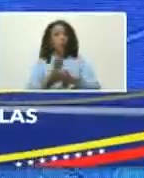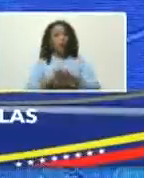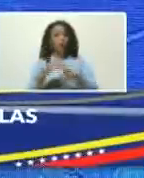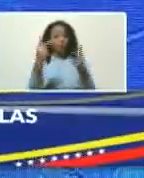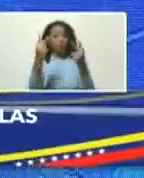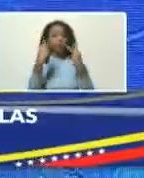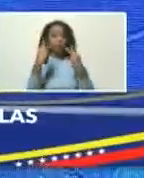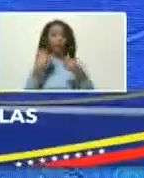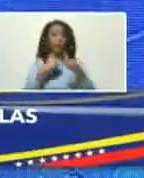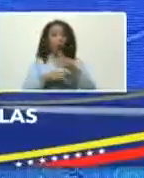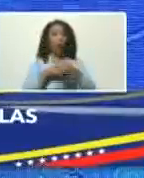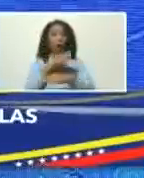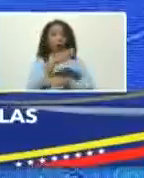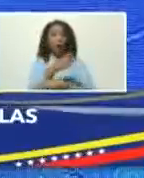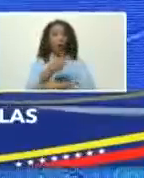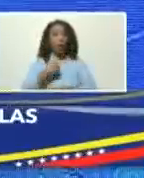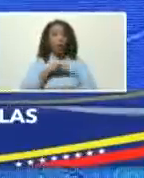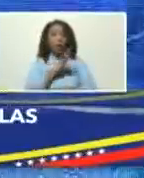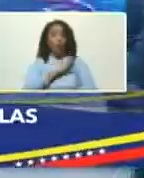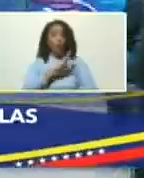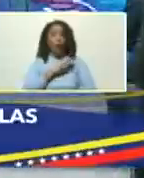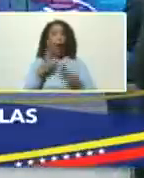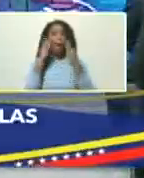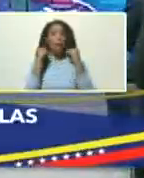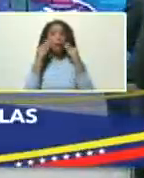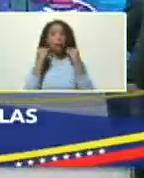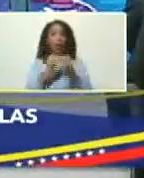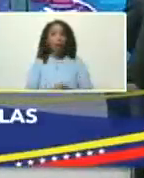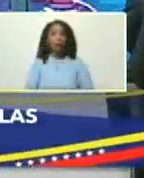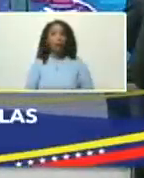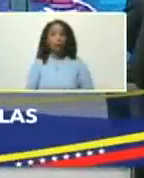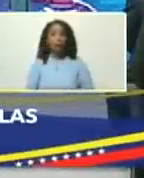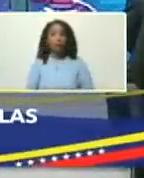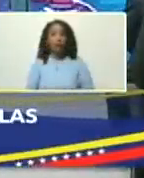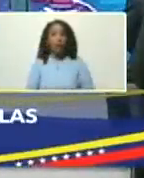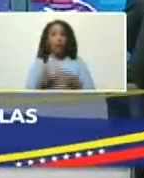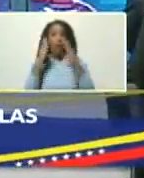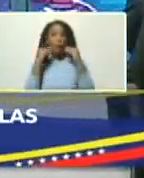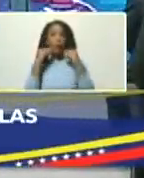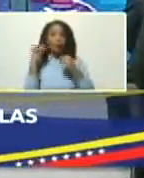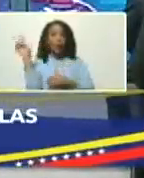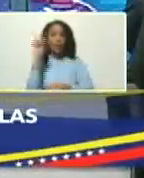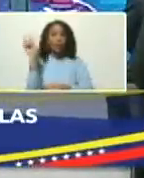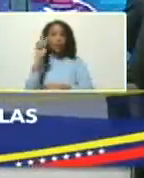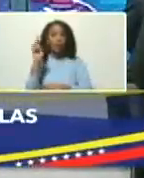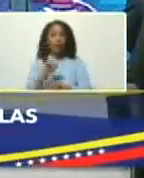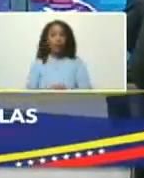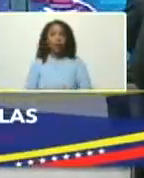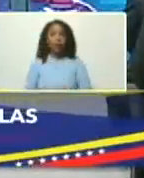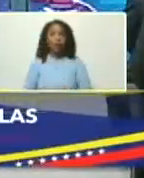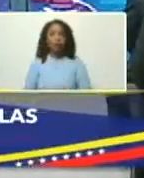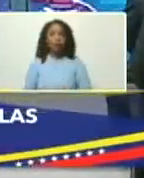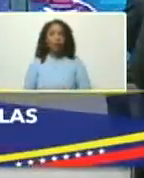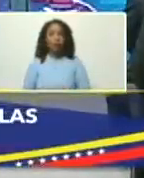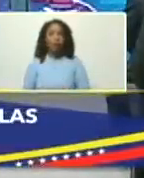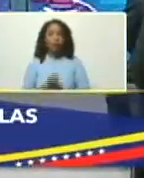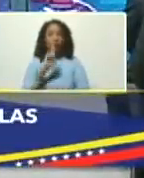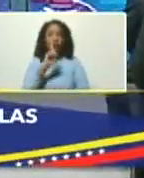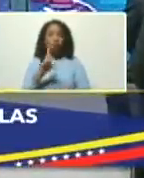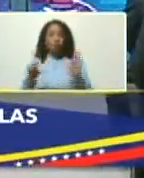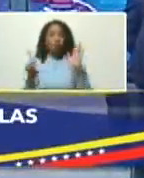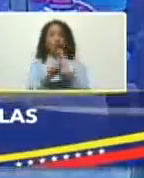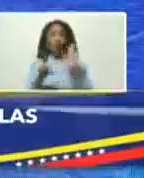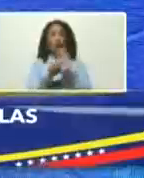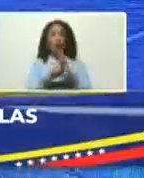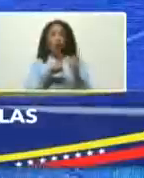a transitar nuestra propia experiencia la experiencia de Venezuela a partir de una ley de